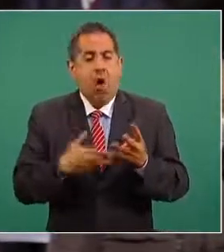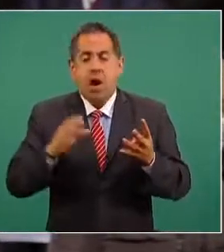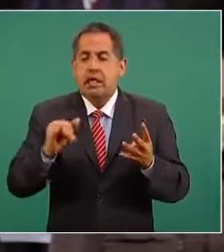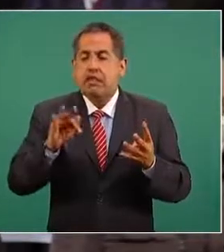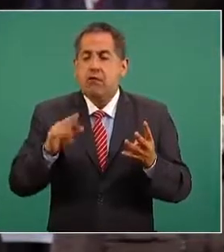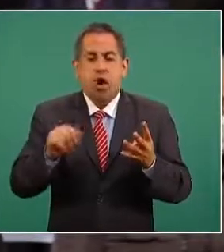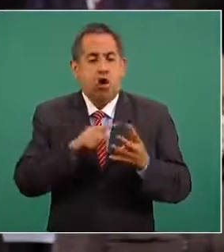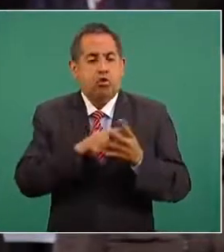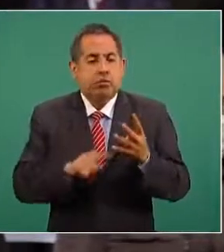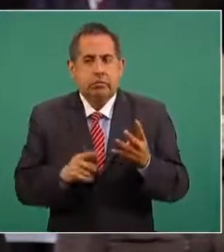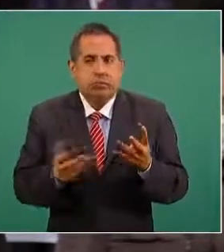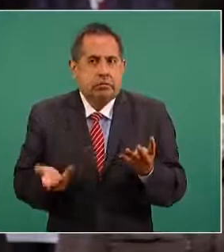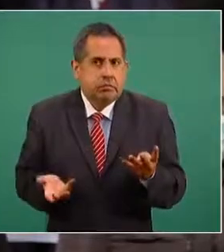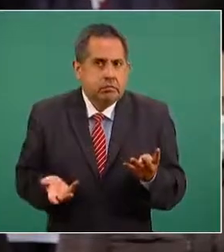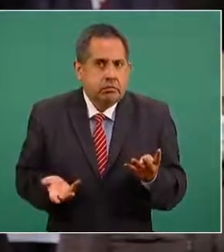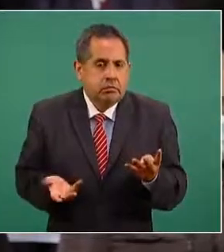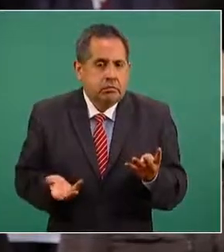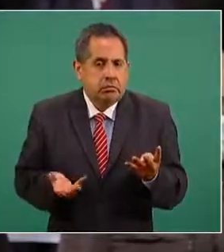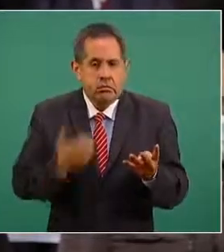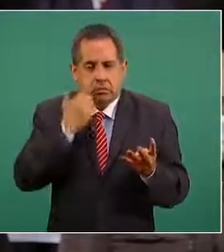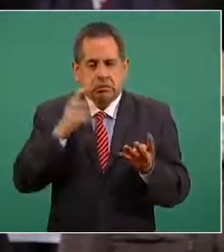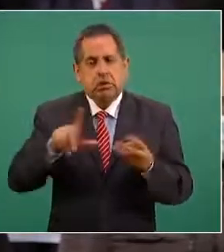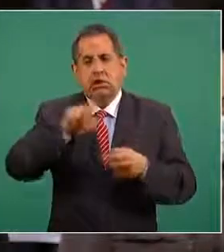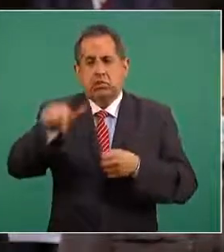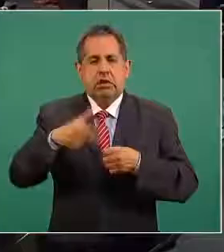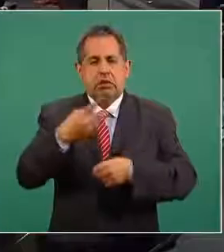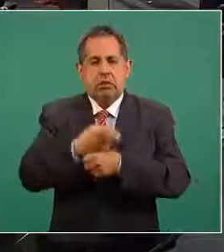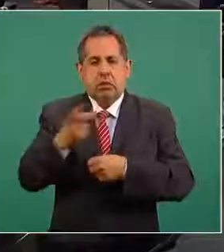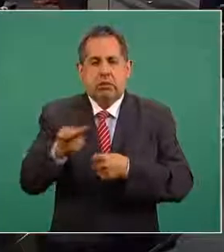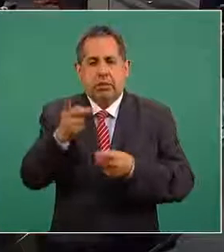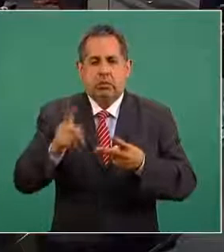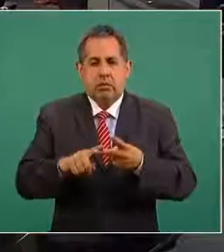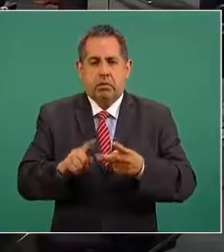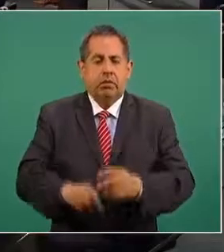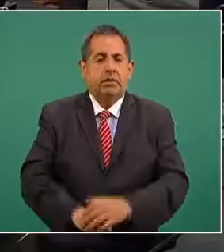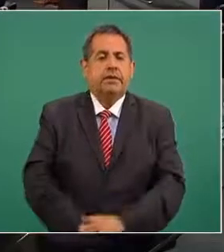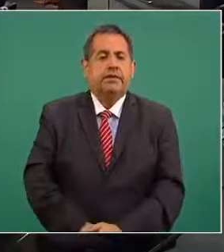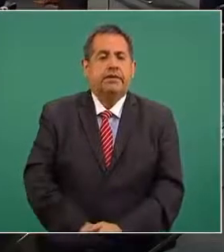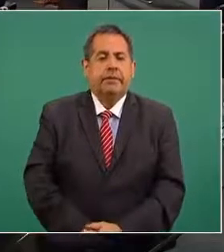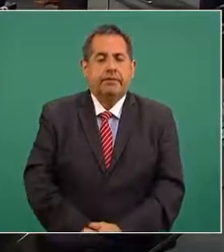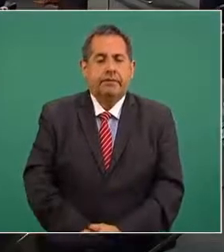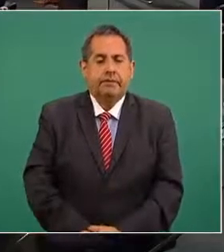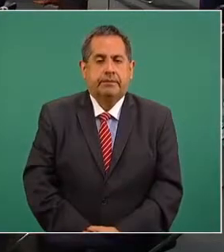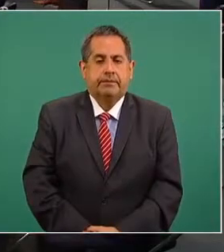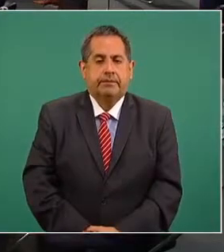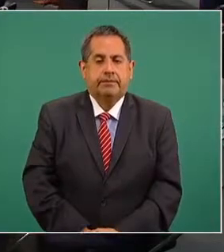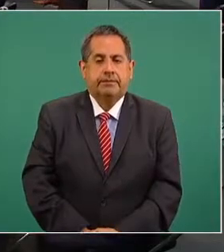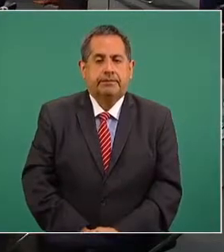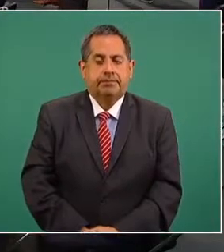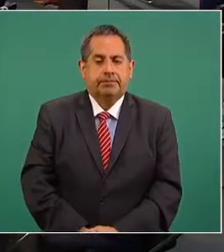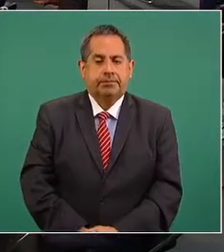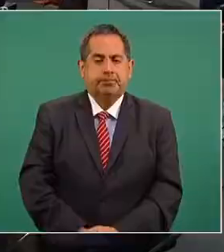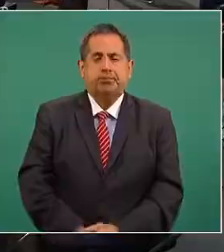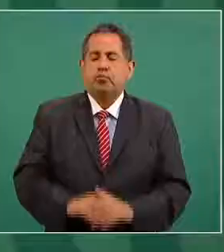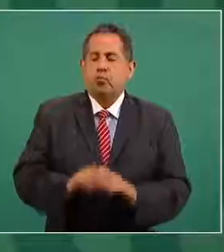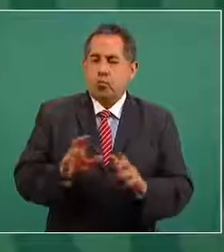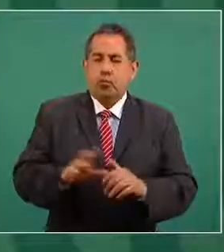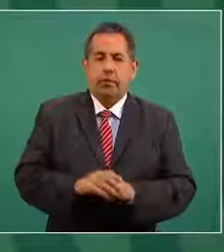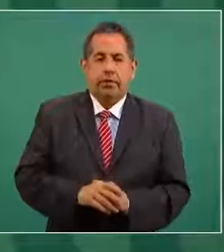de Cienfuegos y si me permite una segunda pregunta bueno yo le